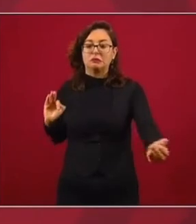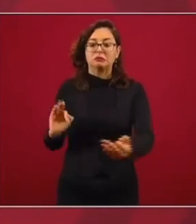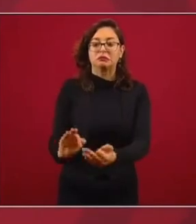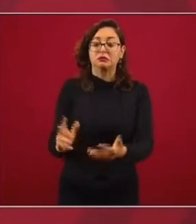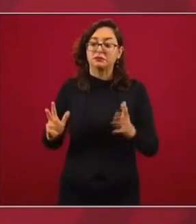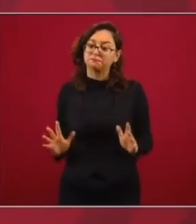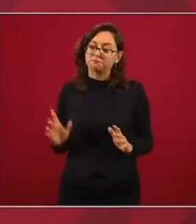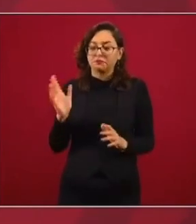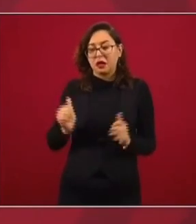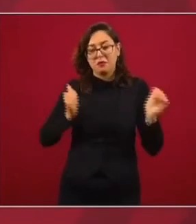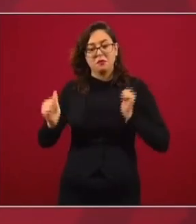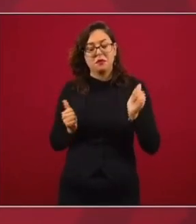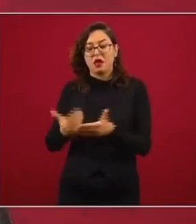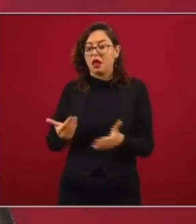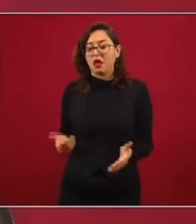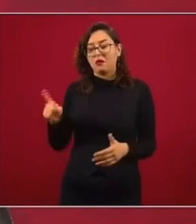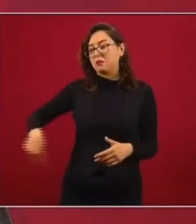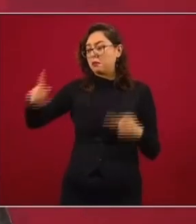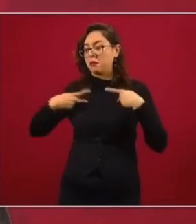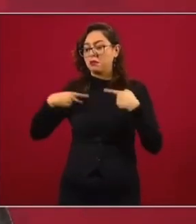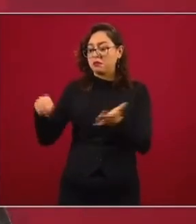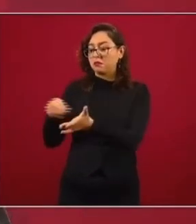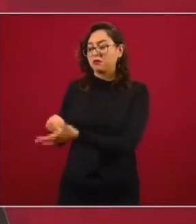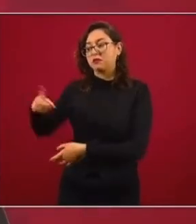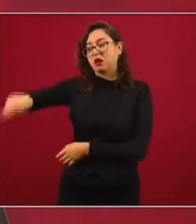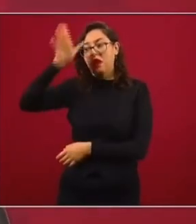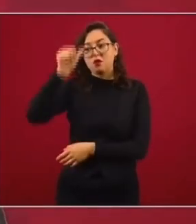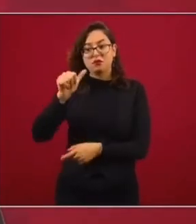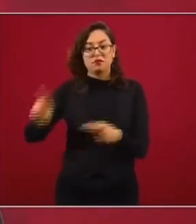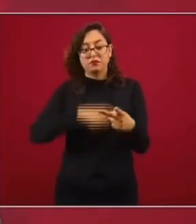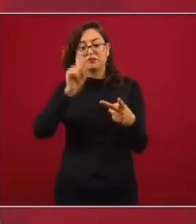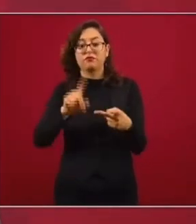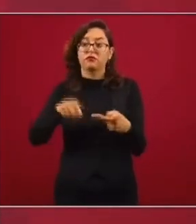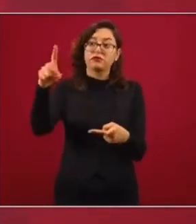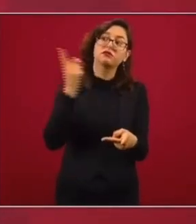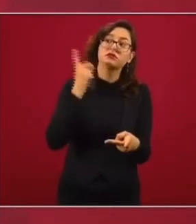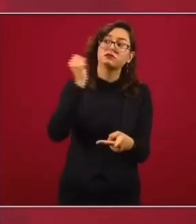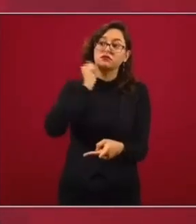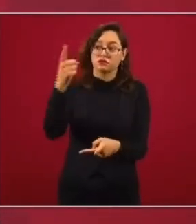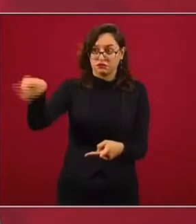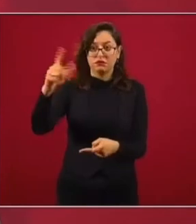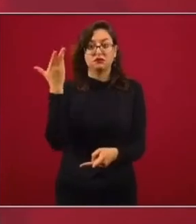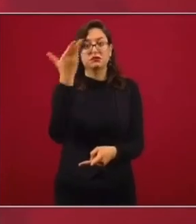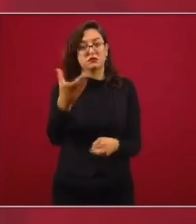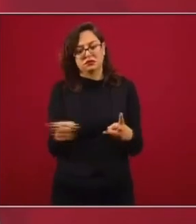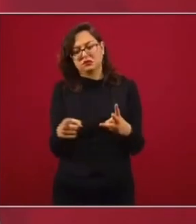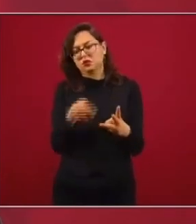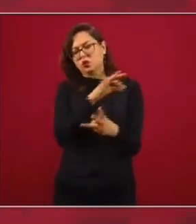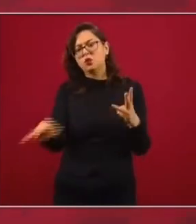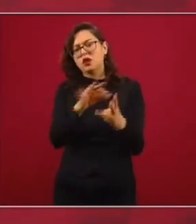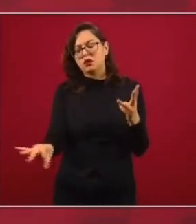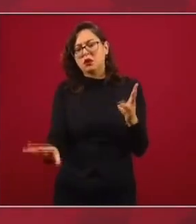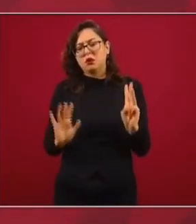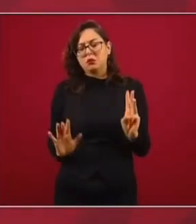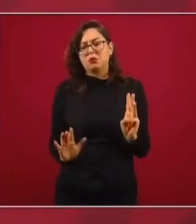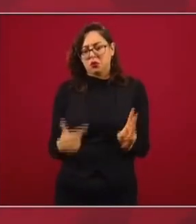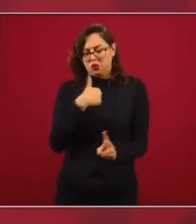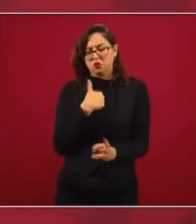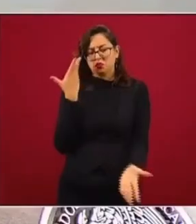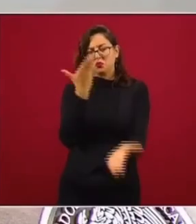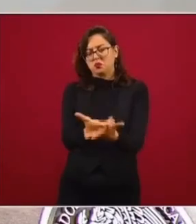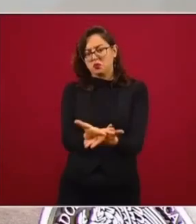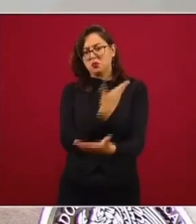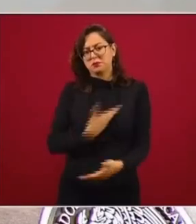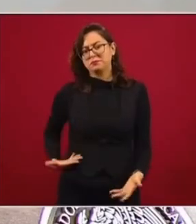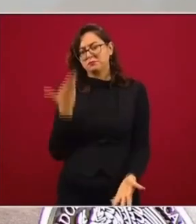eso sería lo mejor. La segunda posibilidad es que lo hagan legisladores. Y la tercera es que lo solicite el